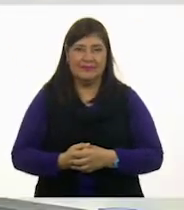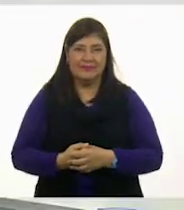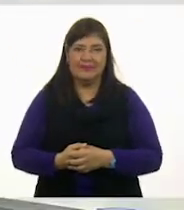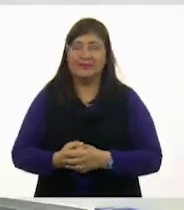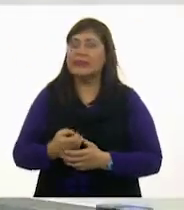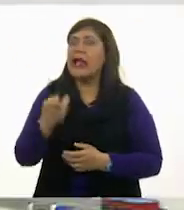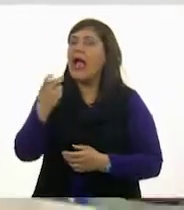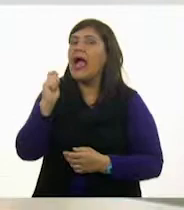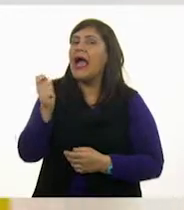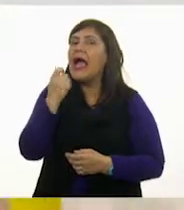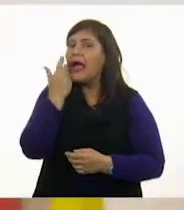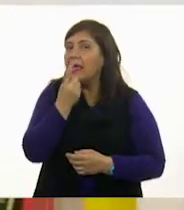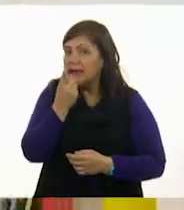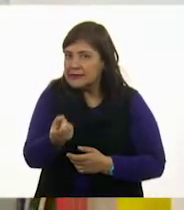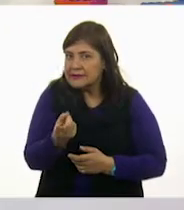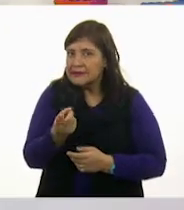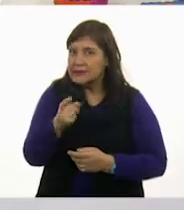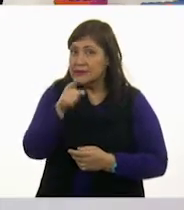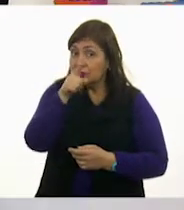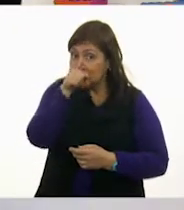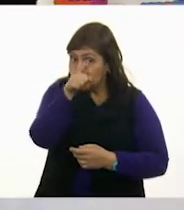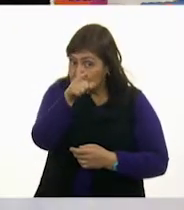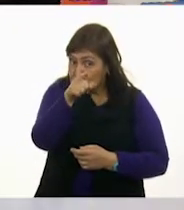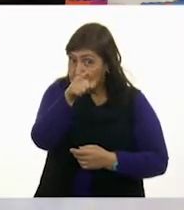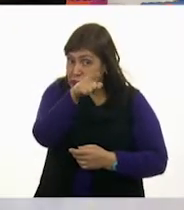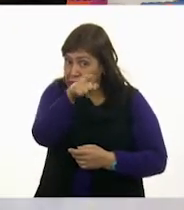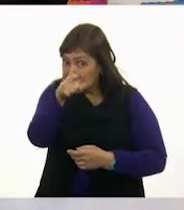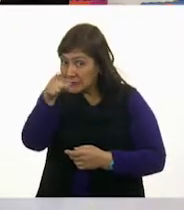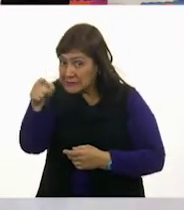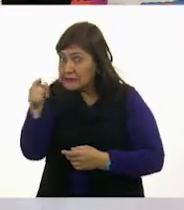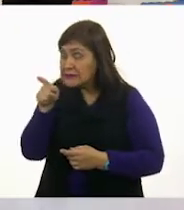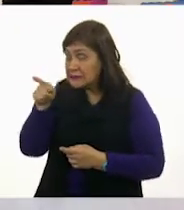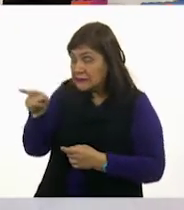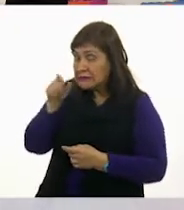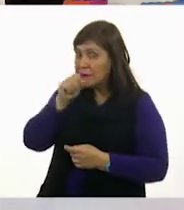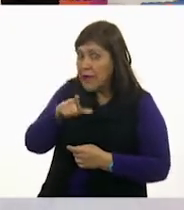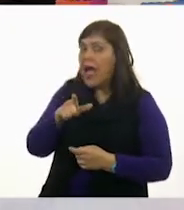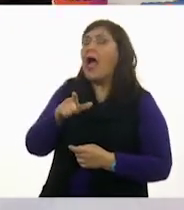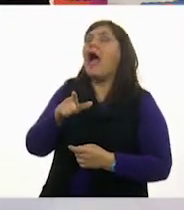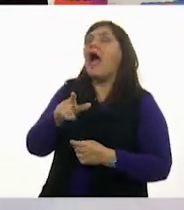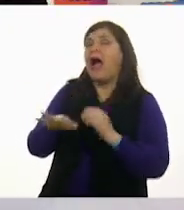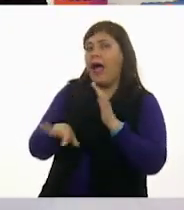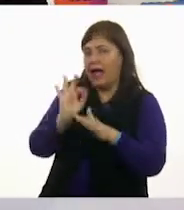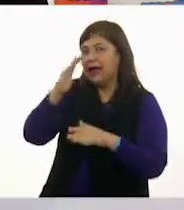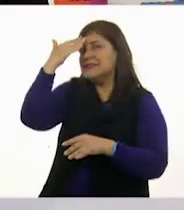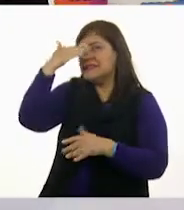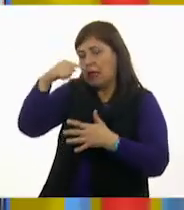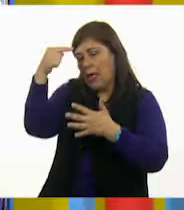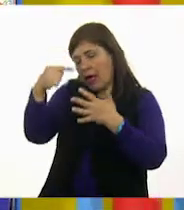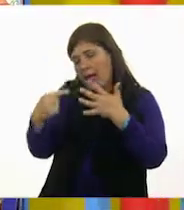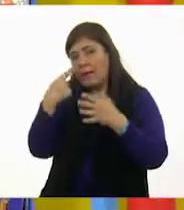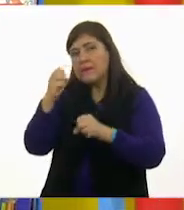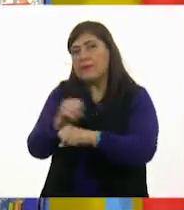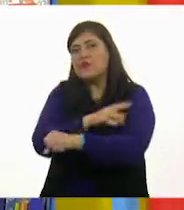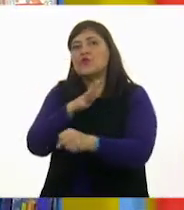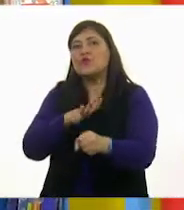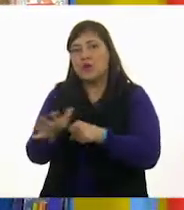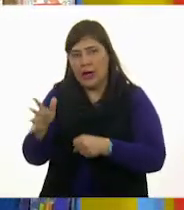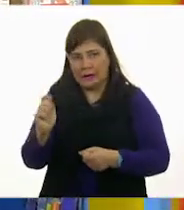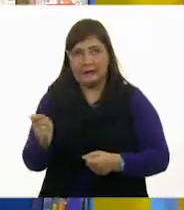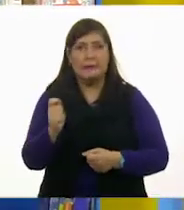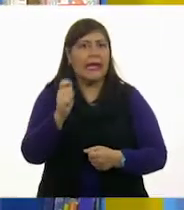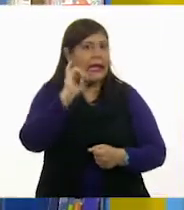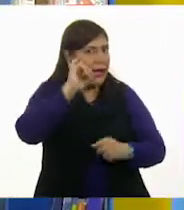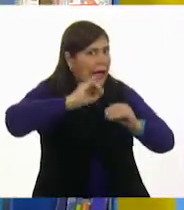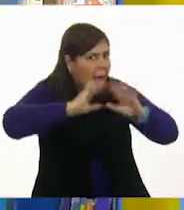Eso quiere decir que tú y los amiguitos en casa conocen las emociones. Claro que las conocemos.